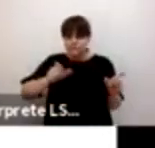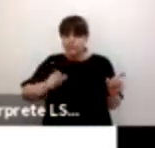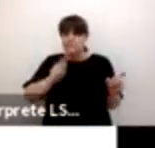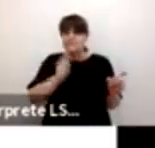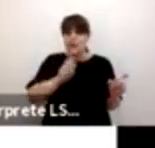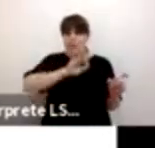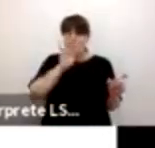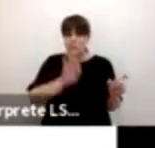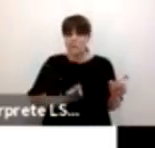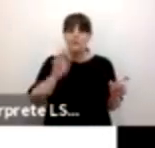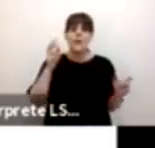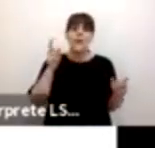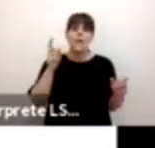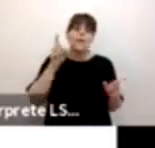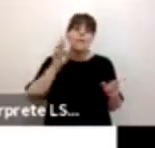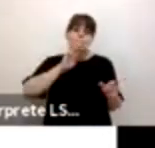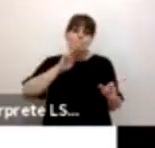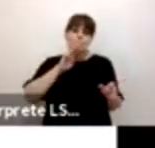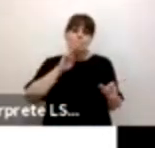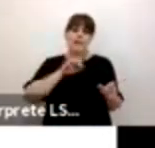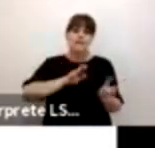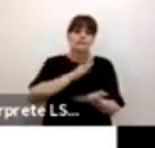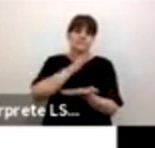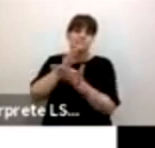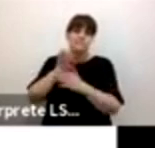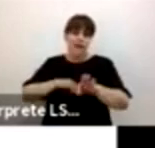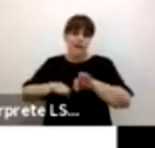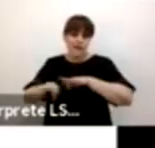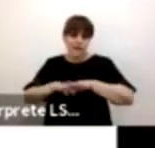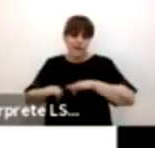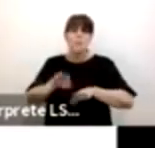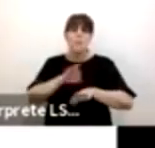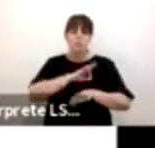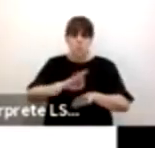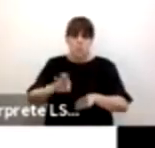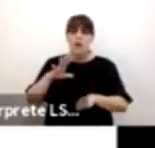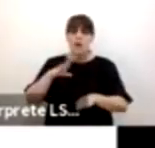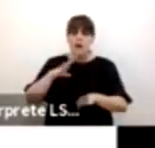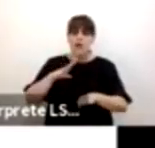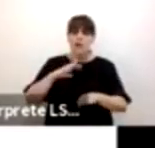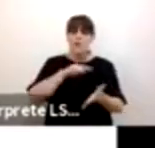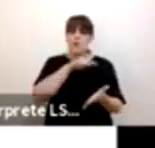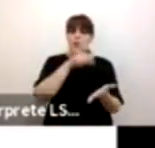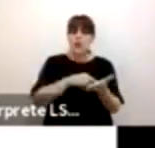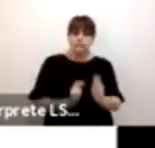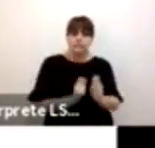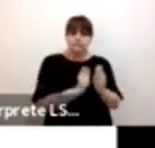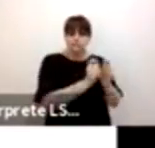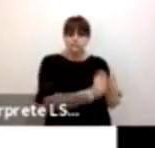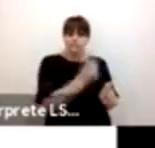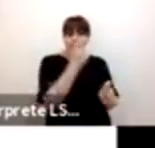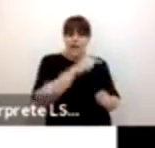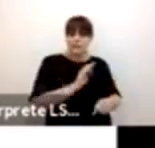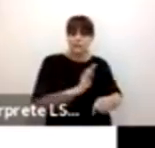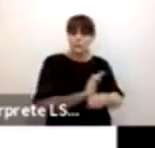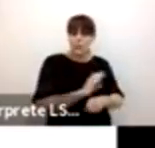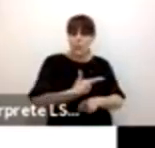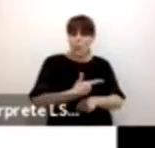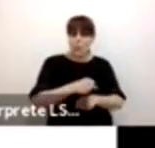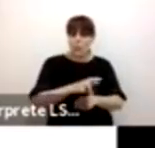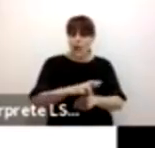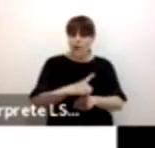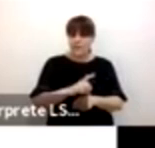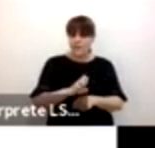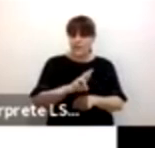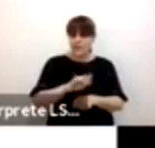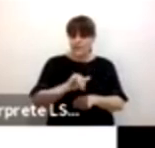trabajadoras que sí pueden acceder a un servicio de cuidado de guardería por la vía de la seguridad social. Y fíjense